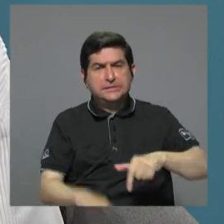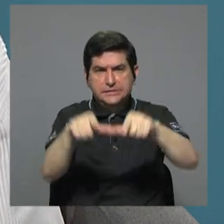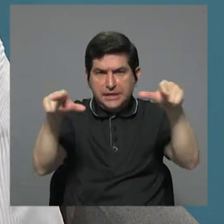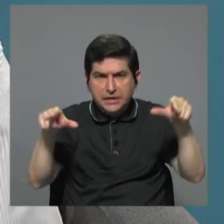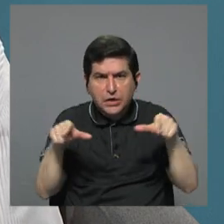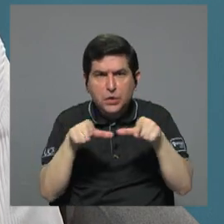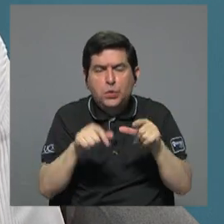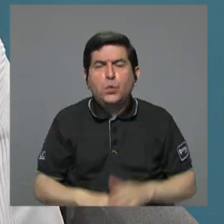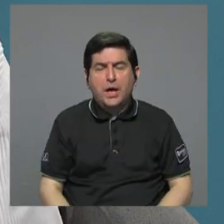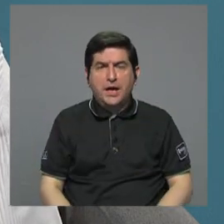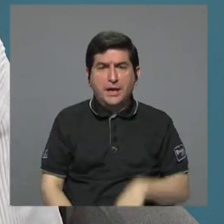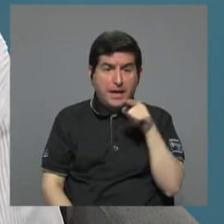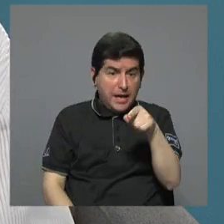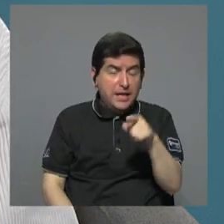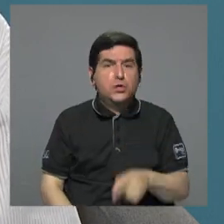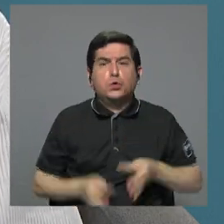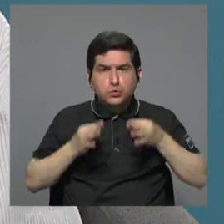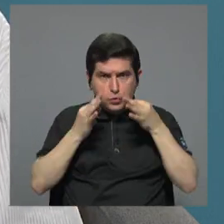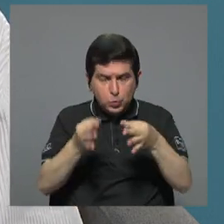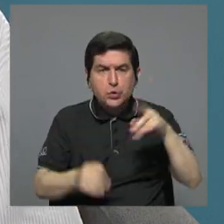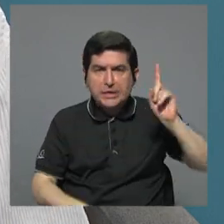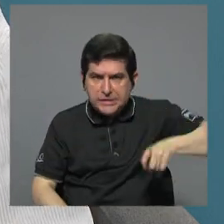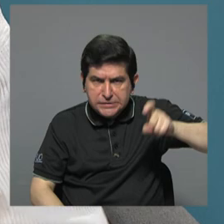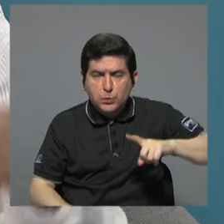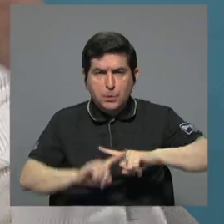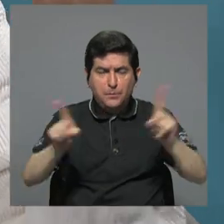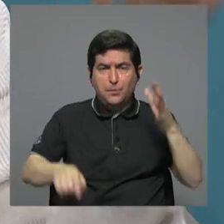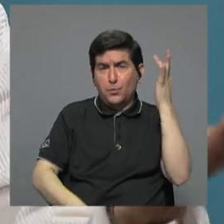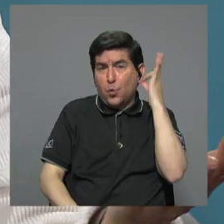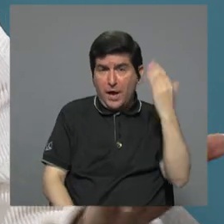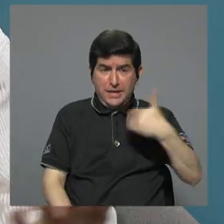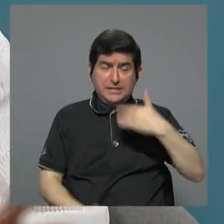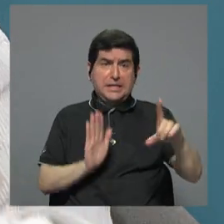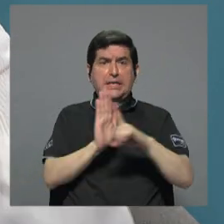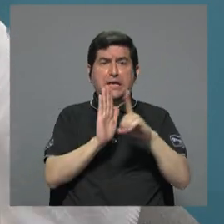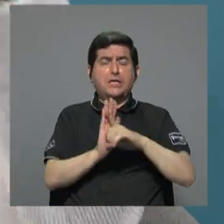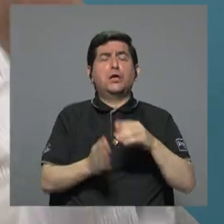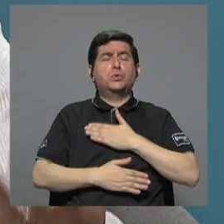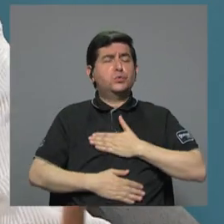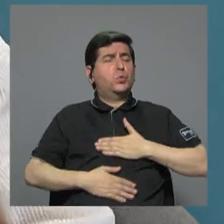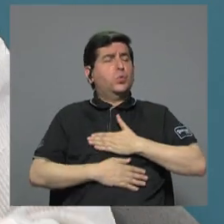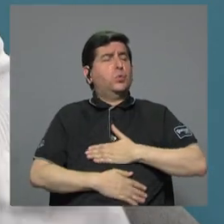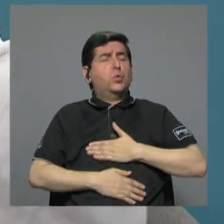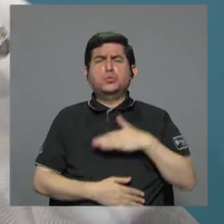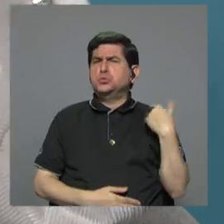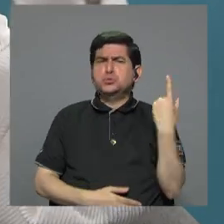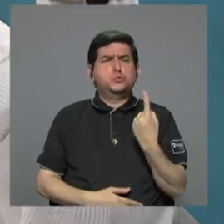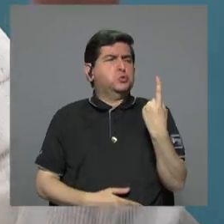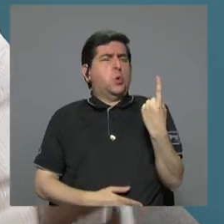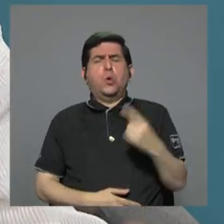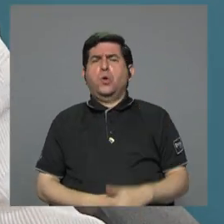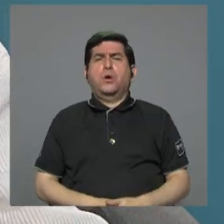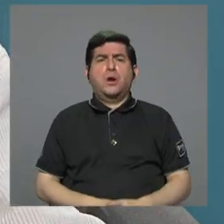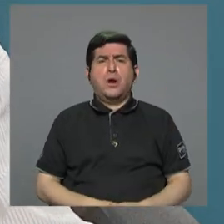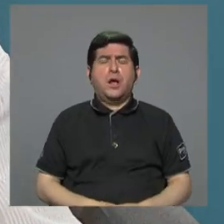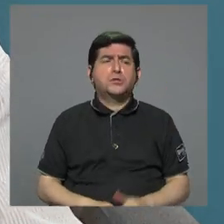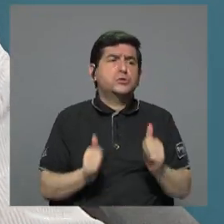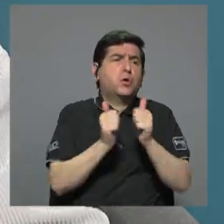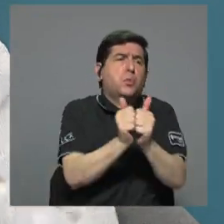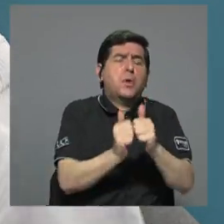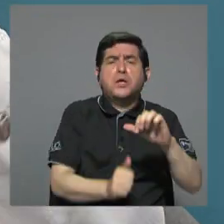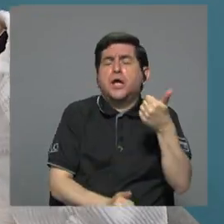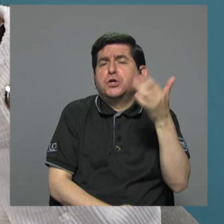necesitada de turismo, pero además sobre la cual las mujeres tienen derecho de divertirse solas, ir acompañadas de otras